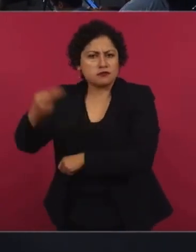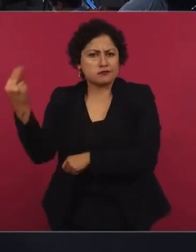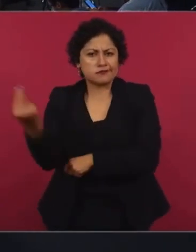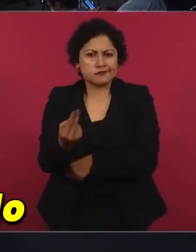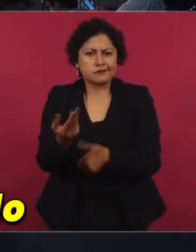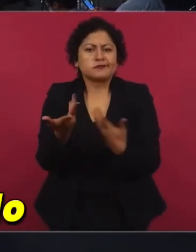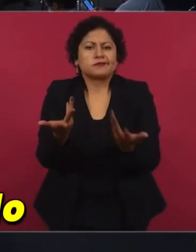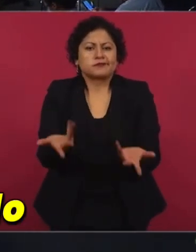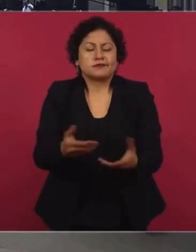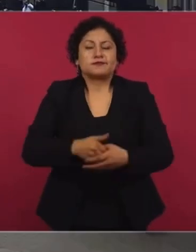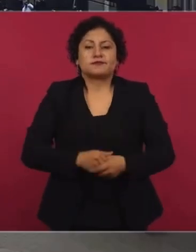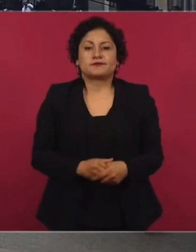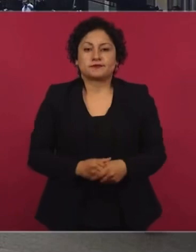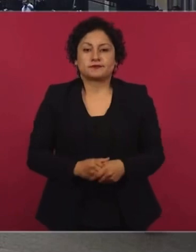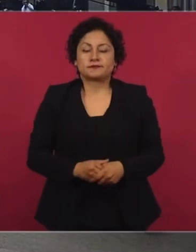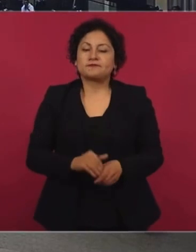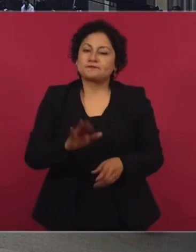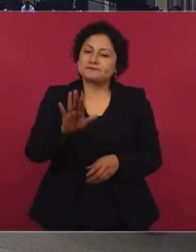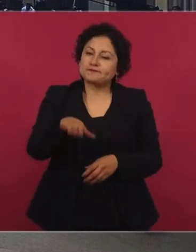Ya lo he explicado,